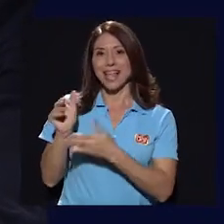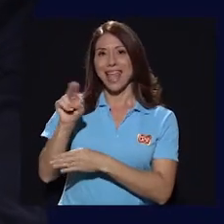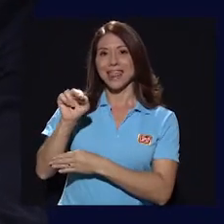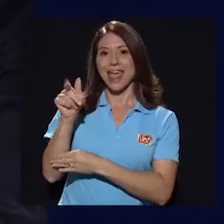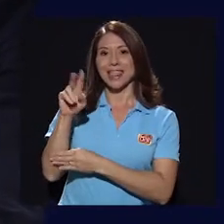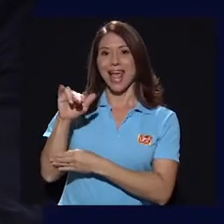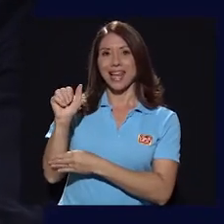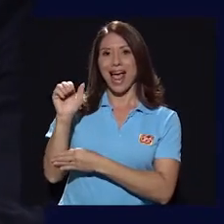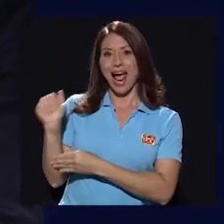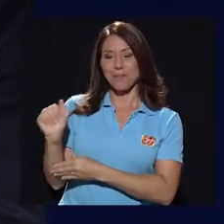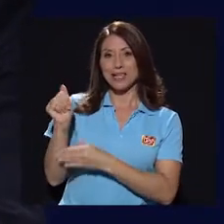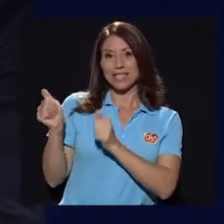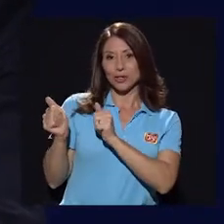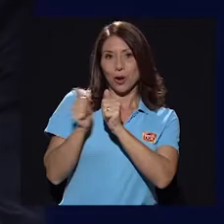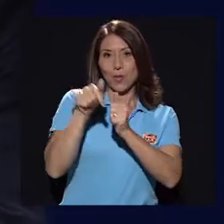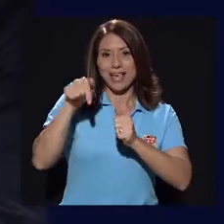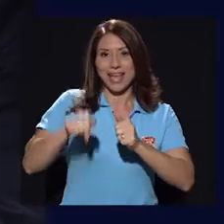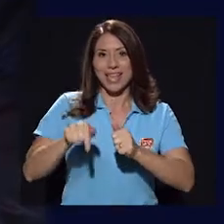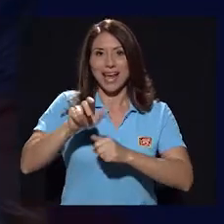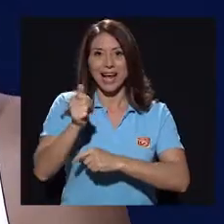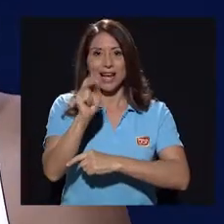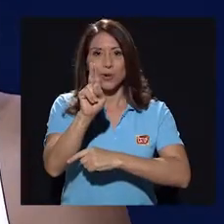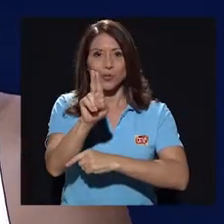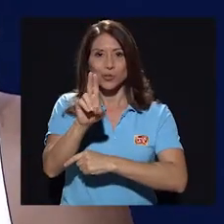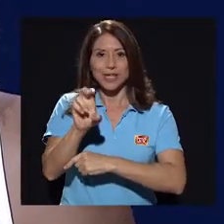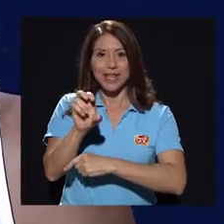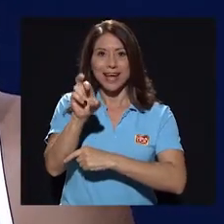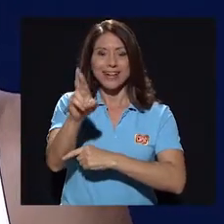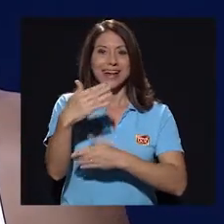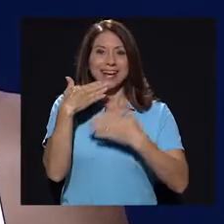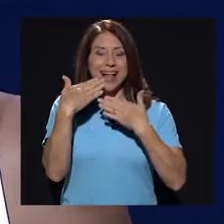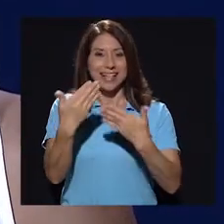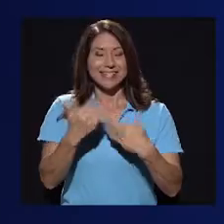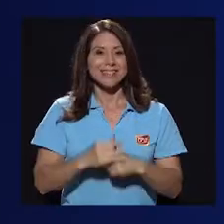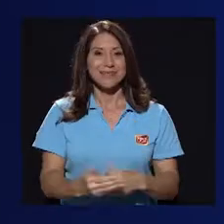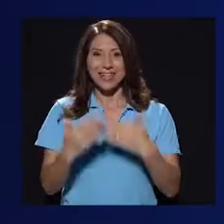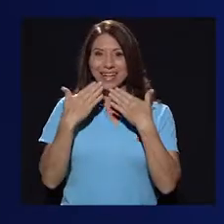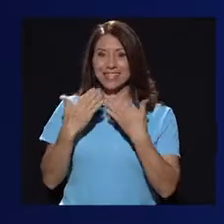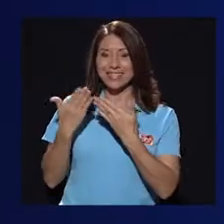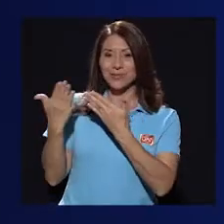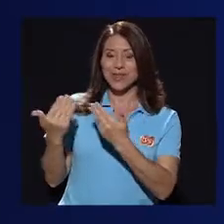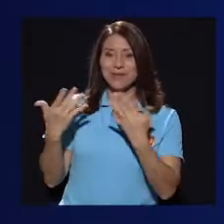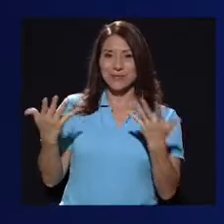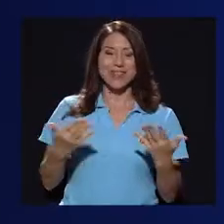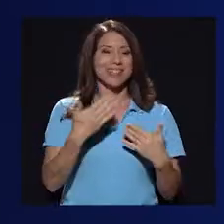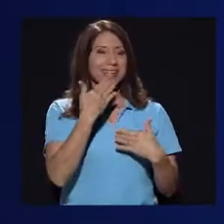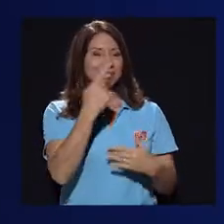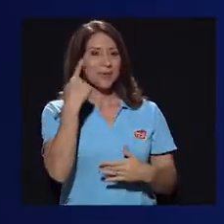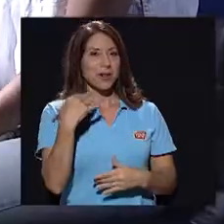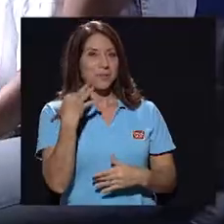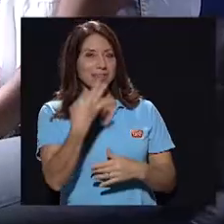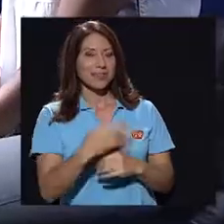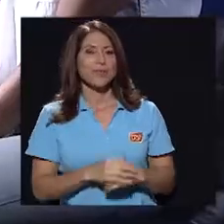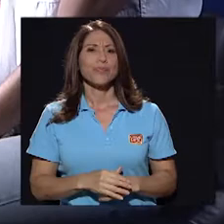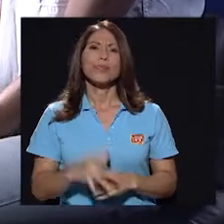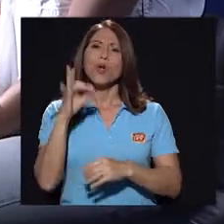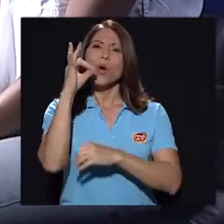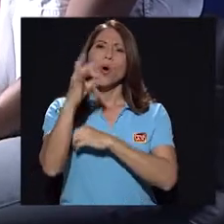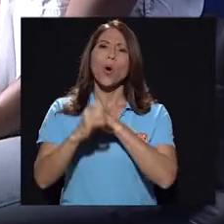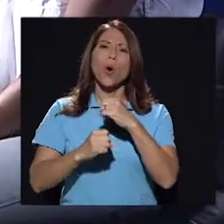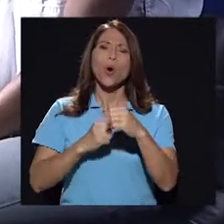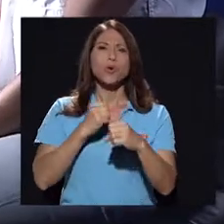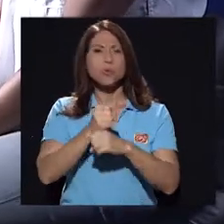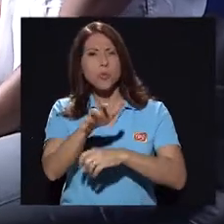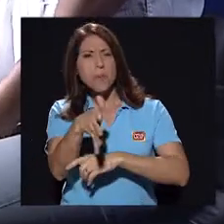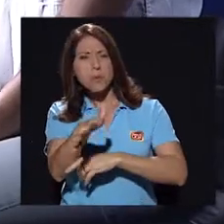aquí en el set de Canal UCR. Muchísimas gracias por estar con nosotros. Muchas gracias. Gracias a ustedes por la invitación. A ver, ocho